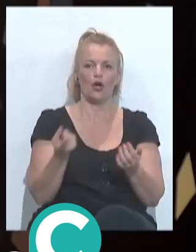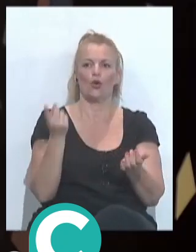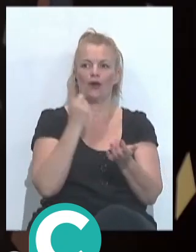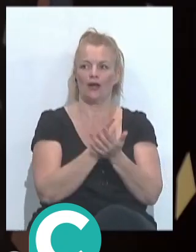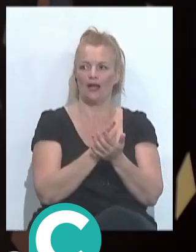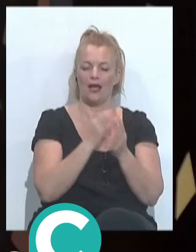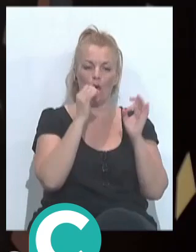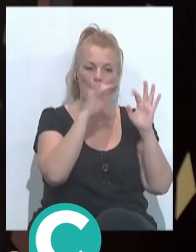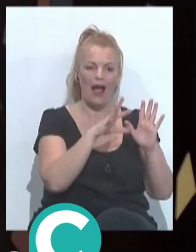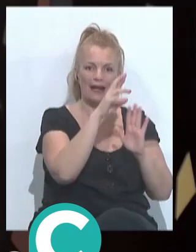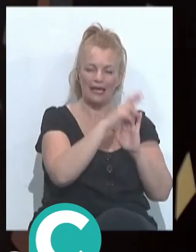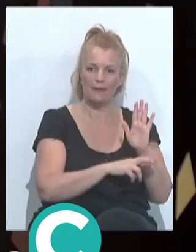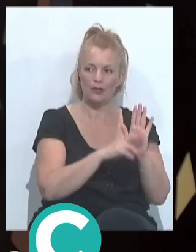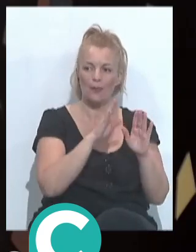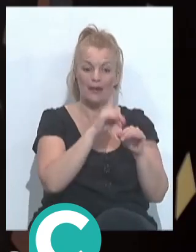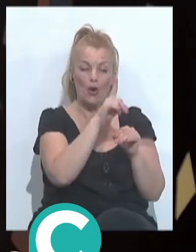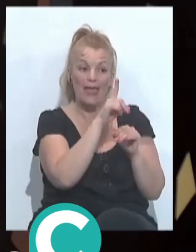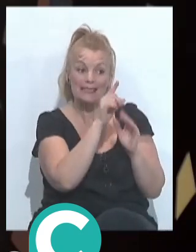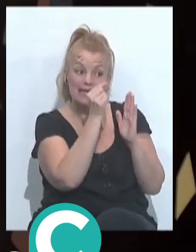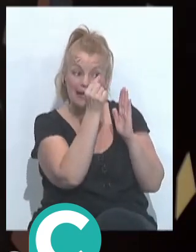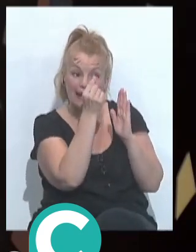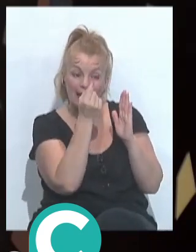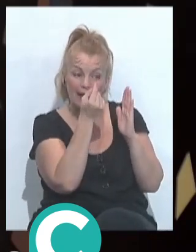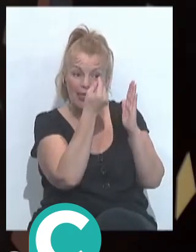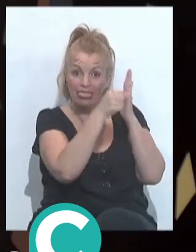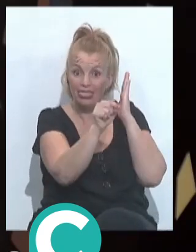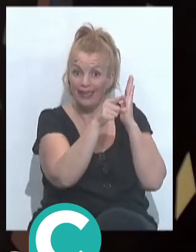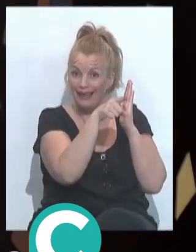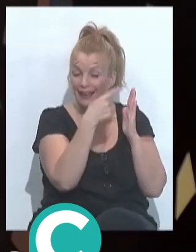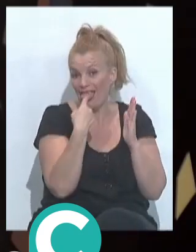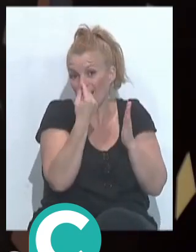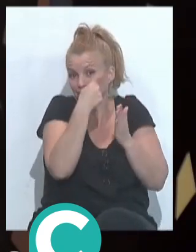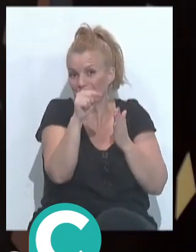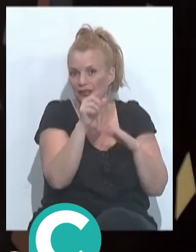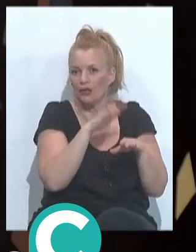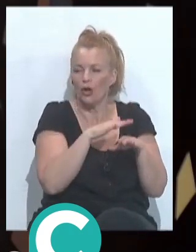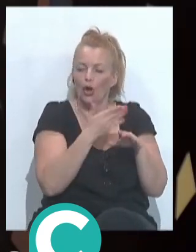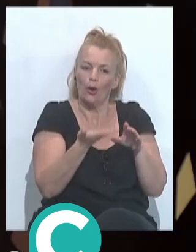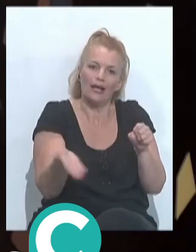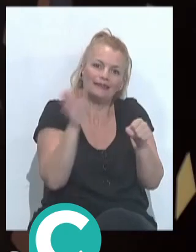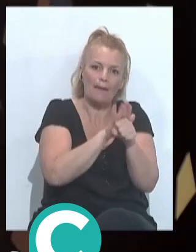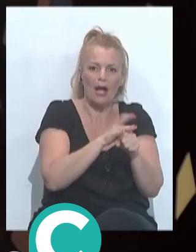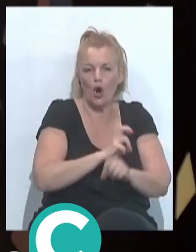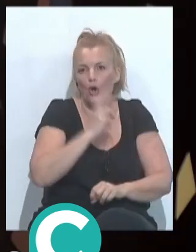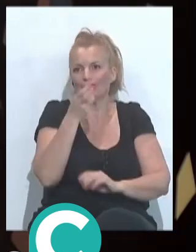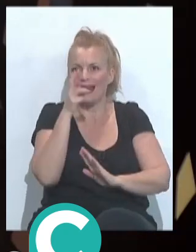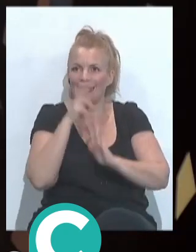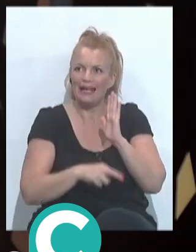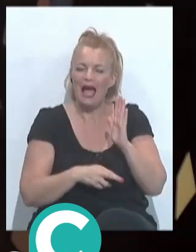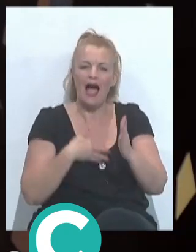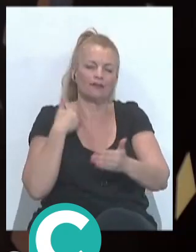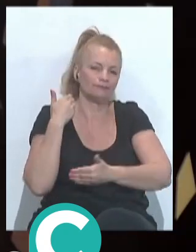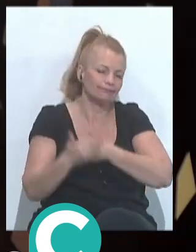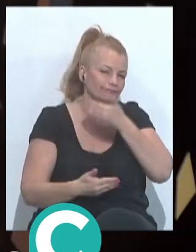dejado tal cual el reglamento pero hay ese parchecito que a mejor se mata con otra de las reglas y es un poco